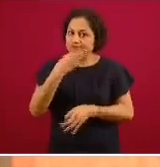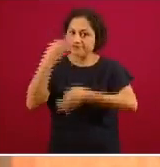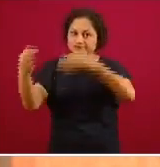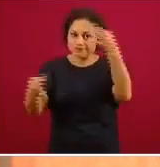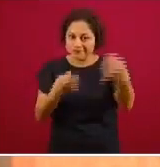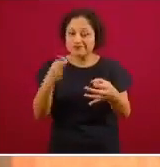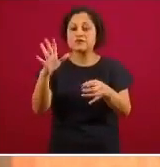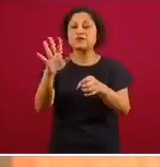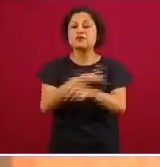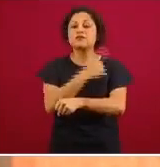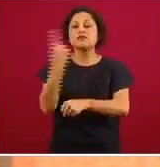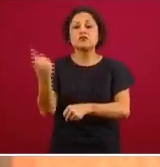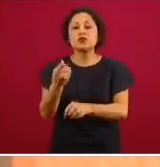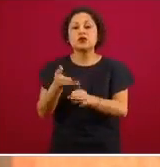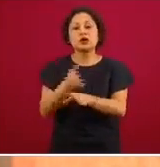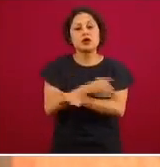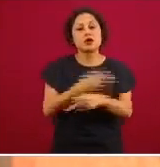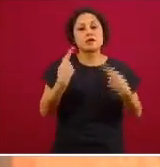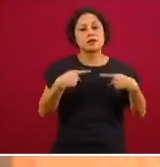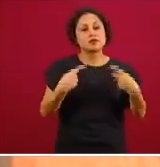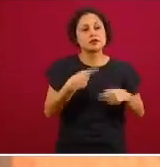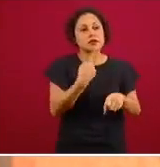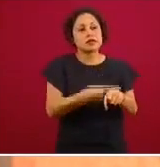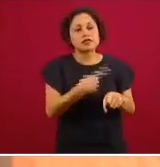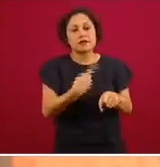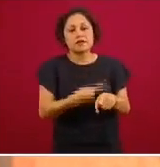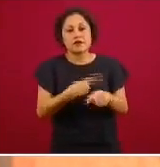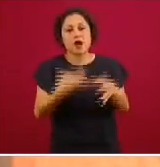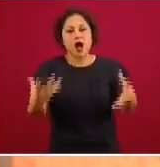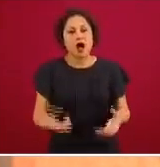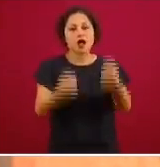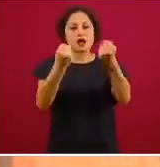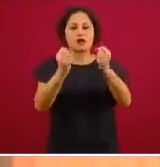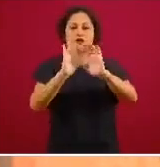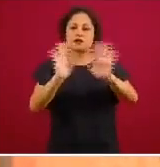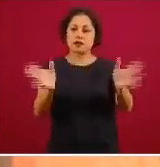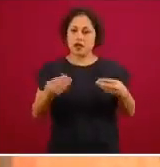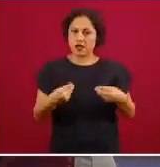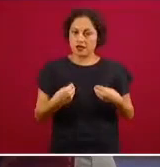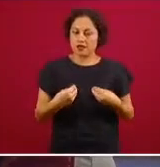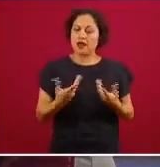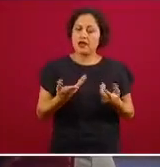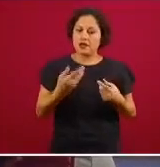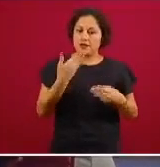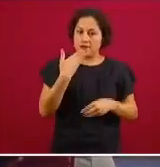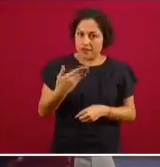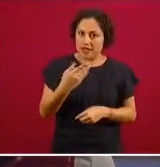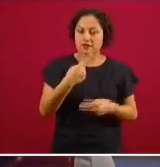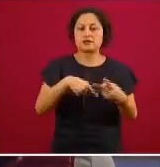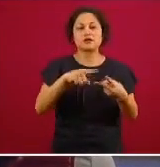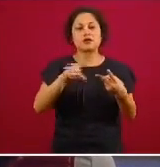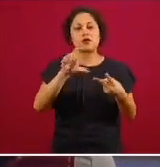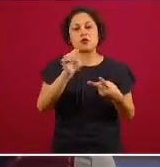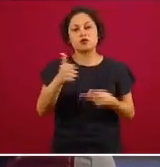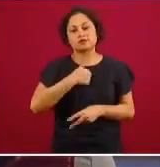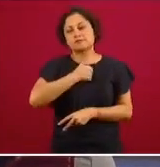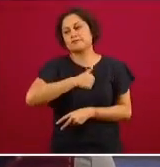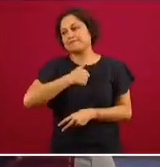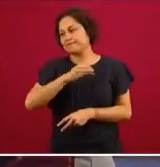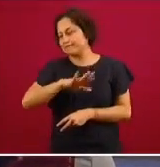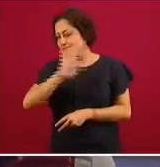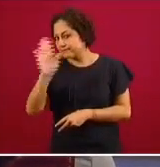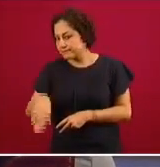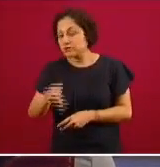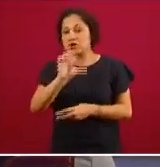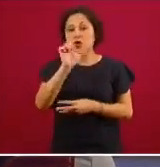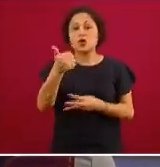porque evidentemente no perdieron la vida y tercero porque bajo el supuesto de que van a desarrollar inmunidad permanente nos